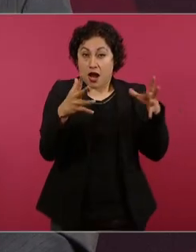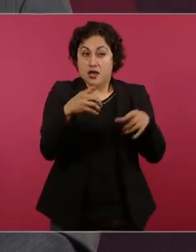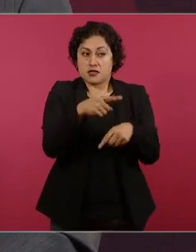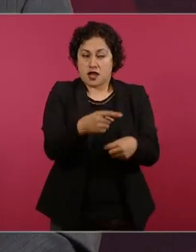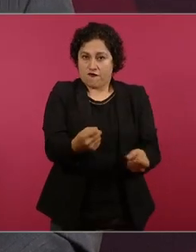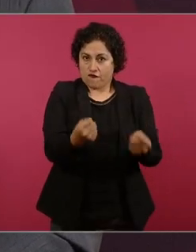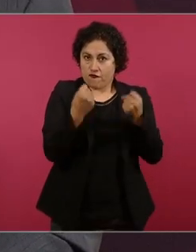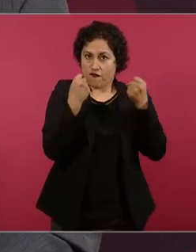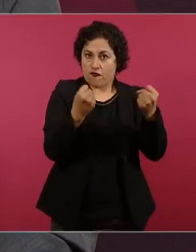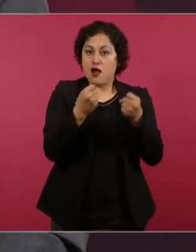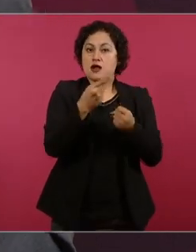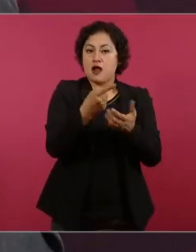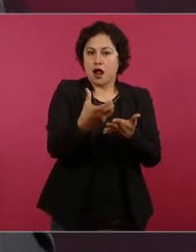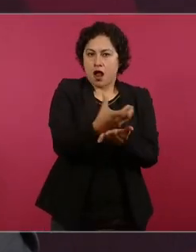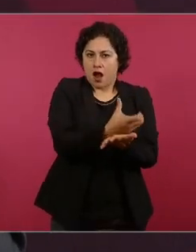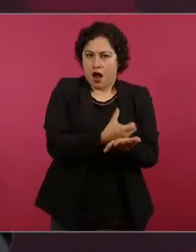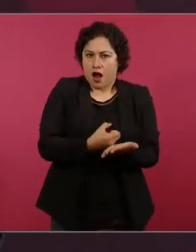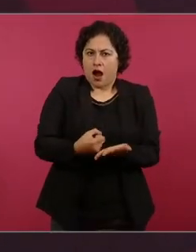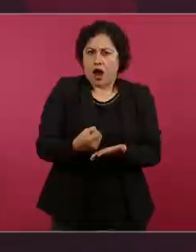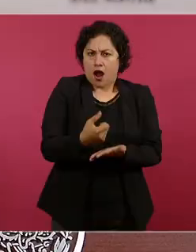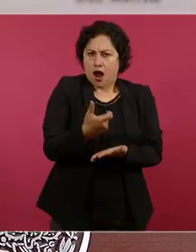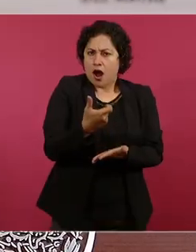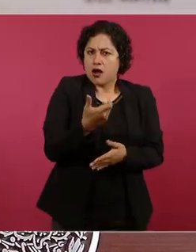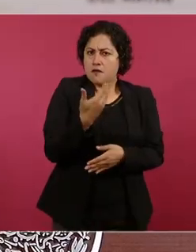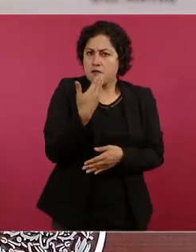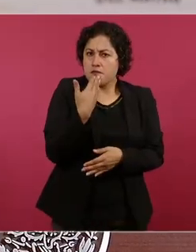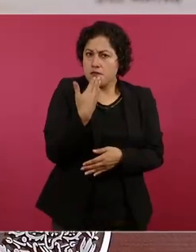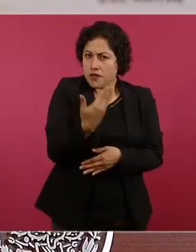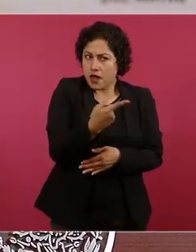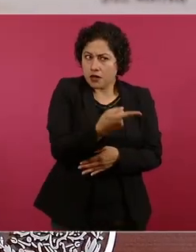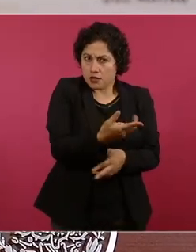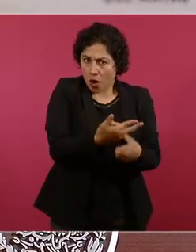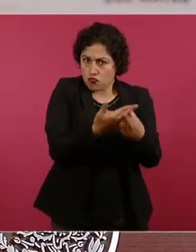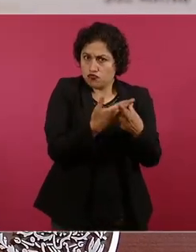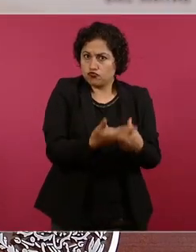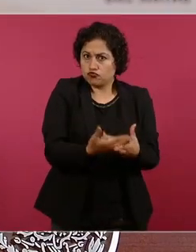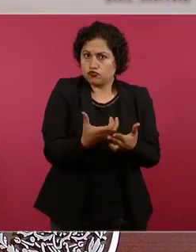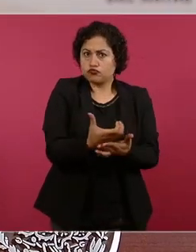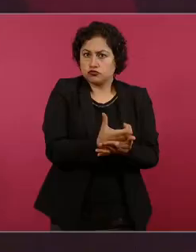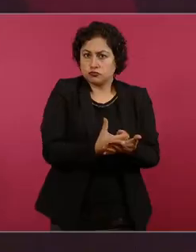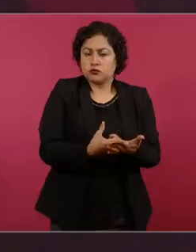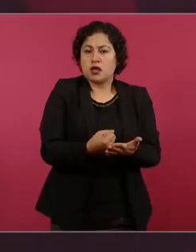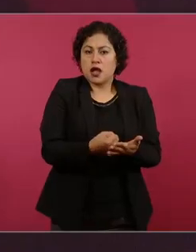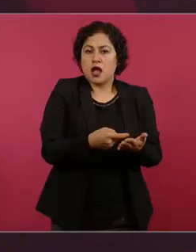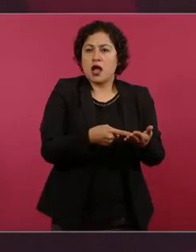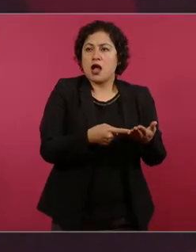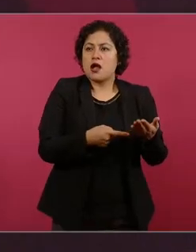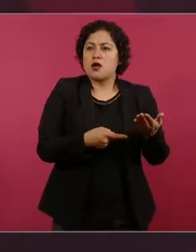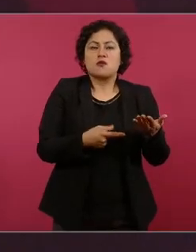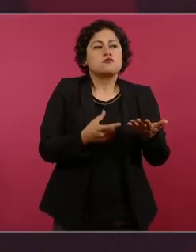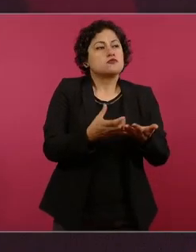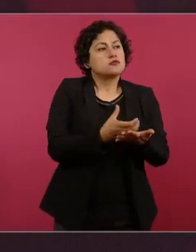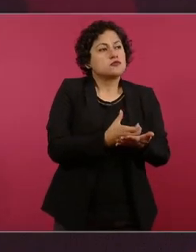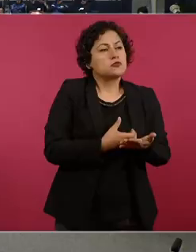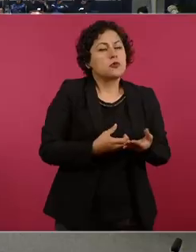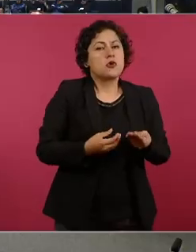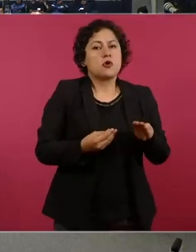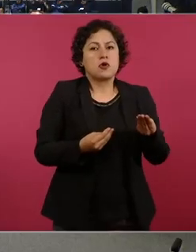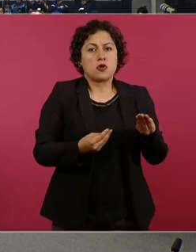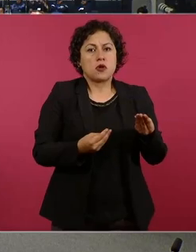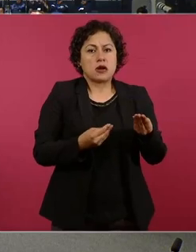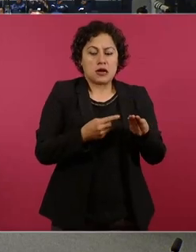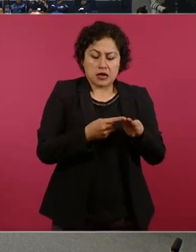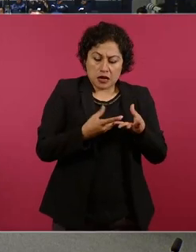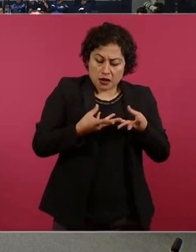utilidades suficientes puede diluir esas utilidades creando otras